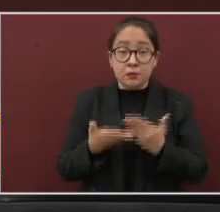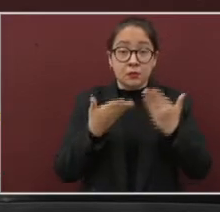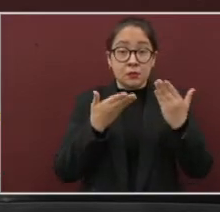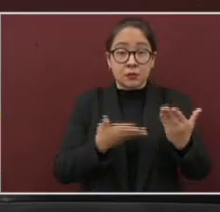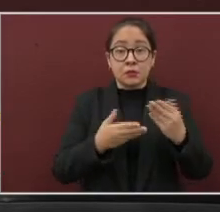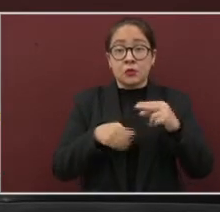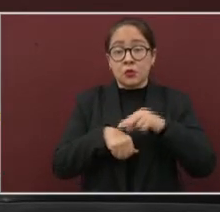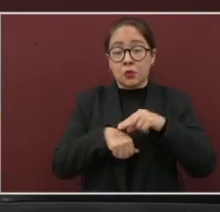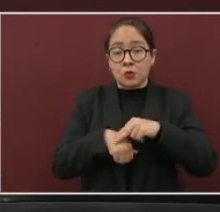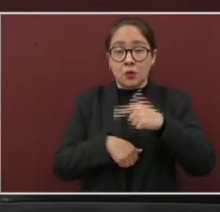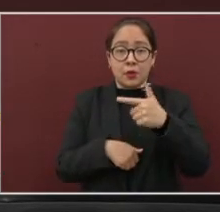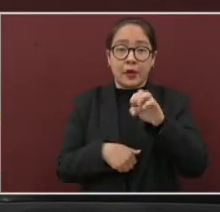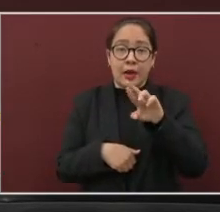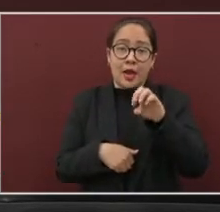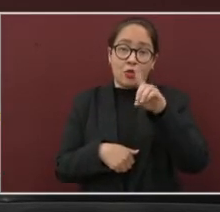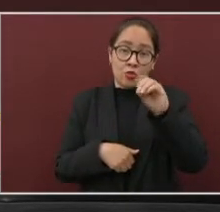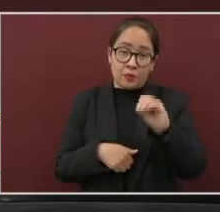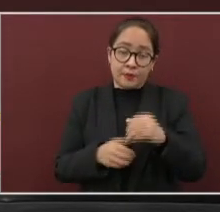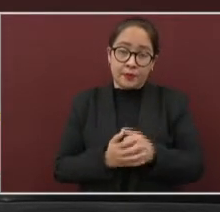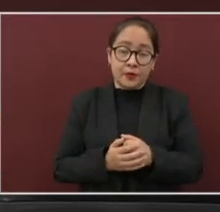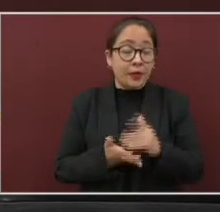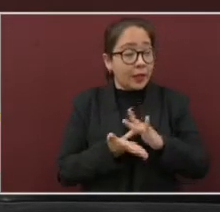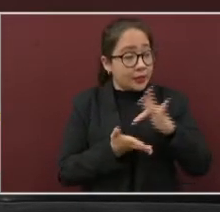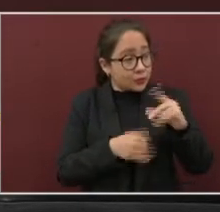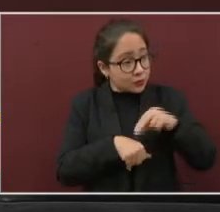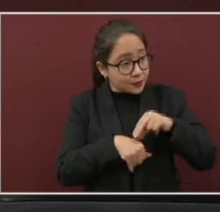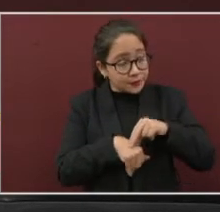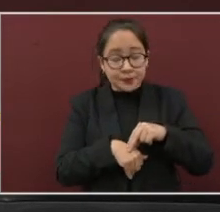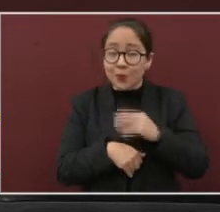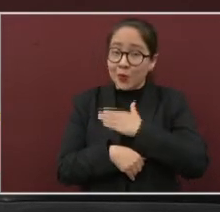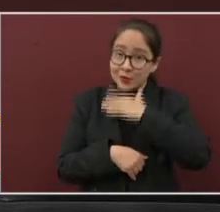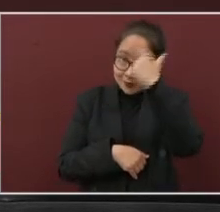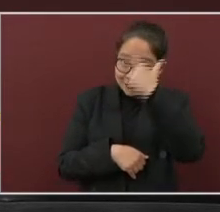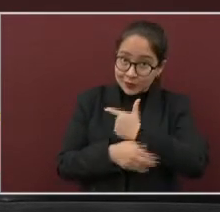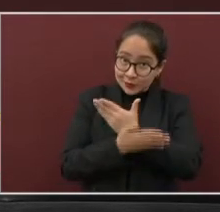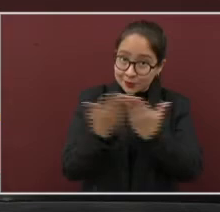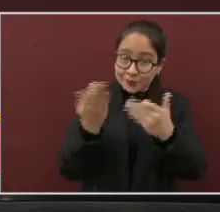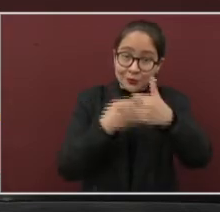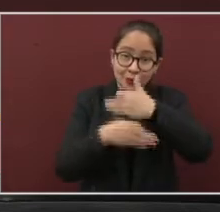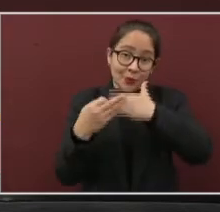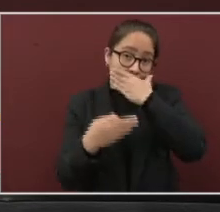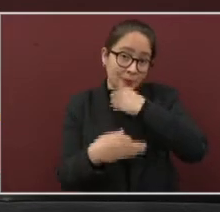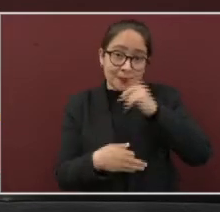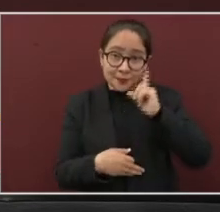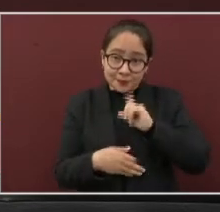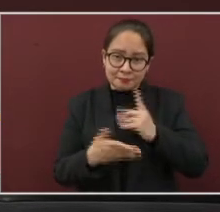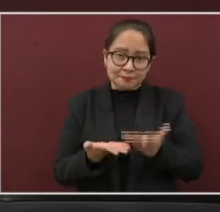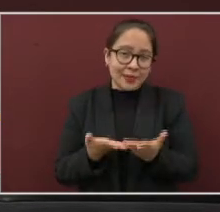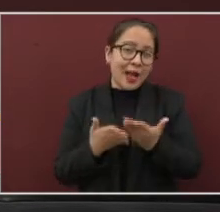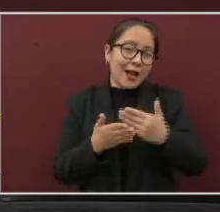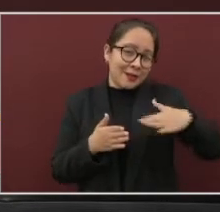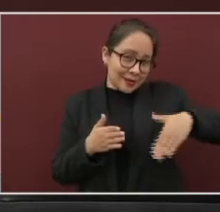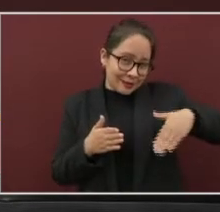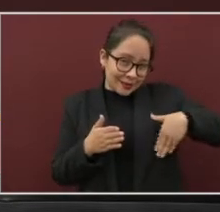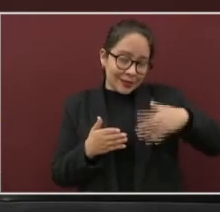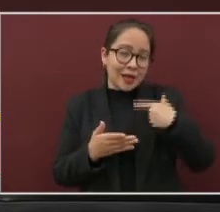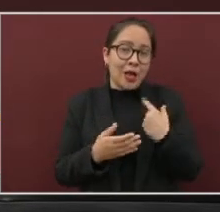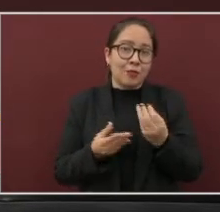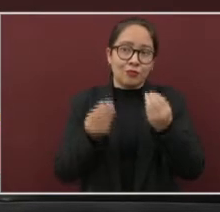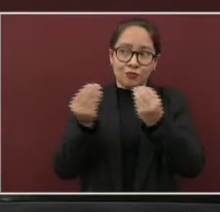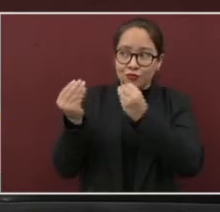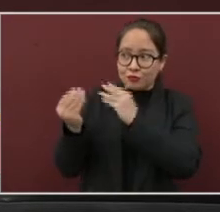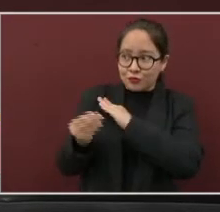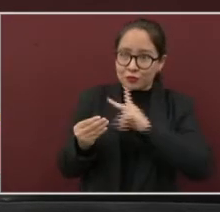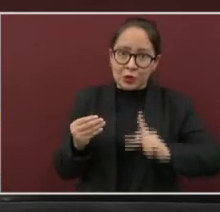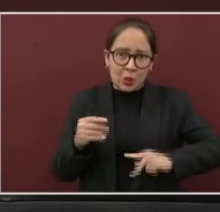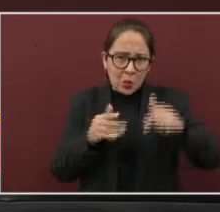Montalvo. Gracias, doctor Espejo. Buenas noches a todos y todas. En estos días en que varios municipios registran